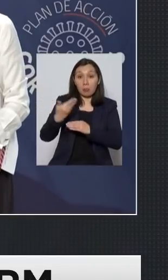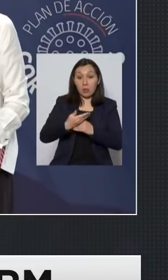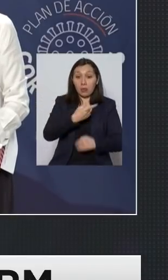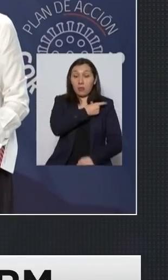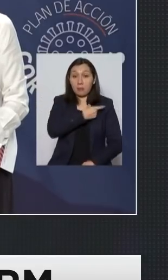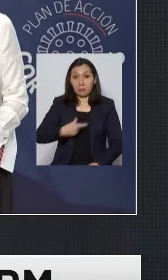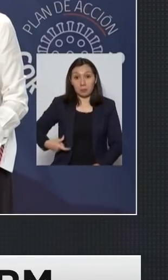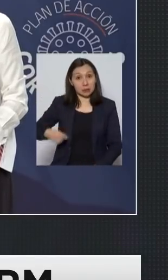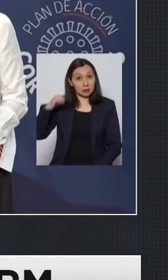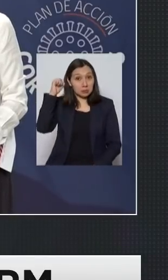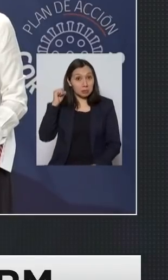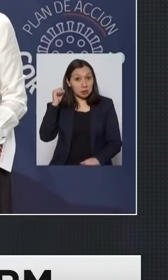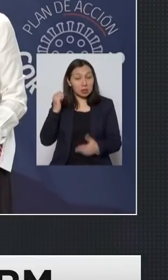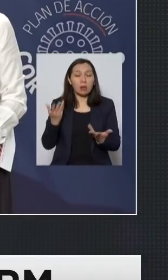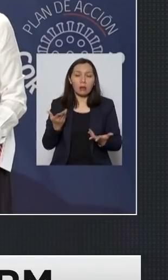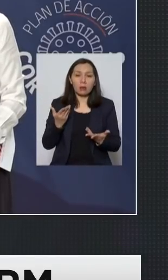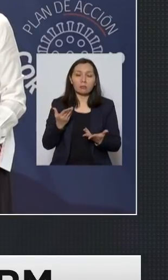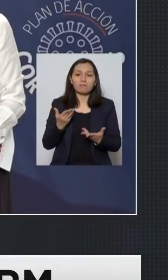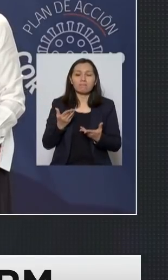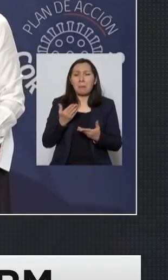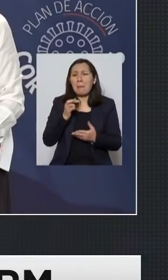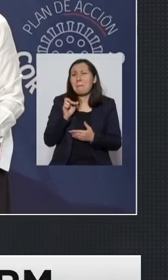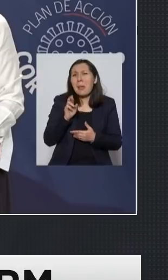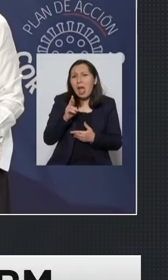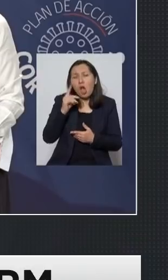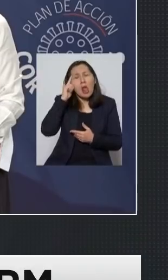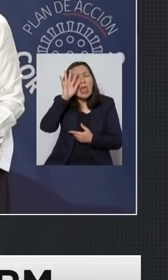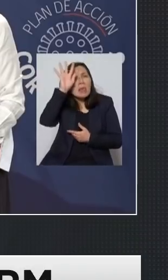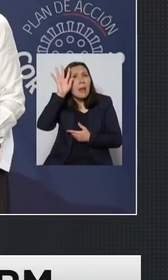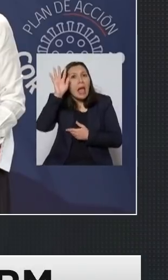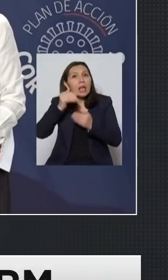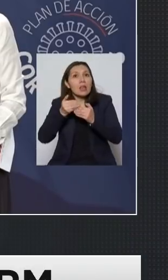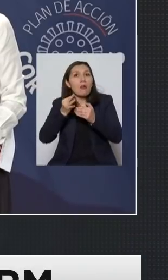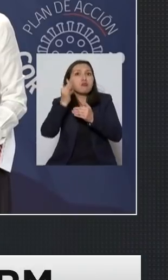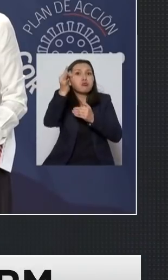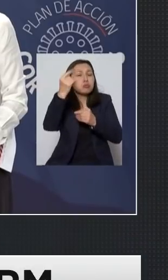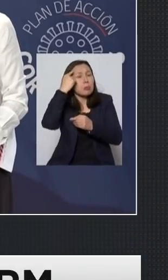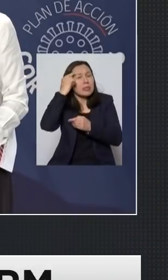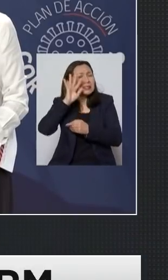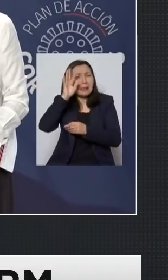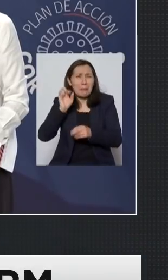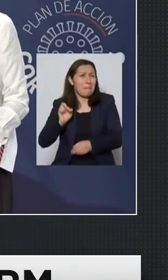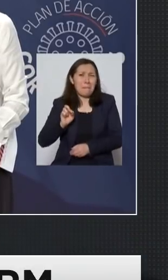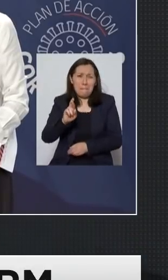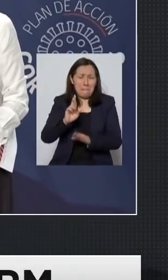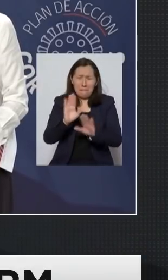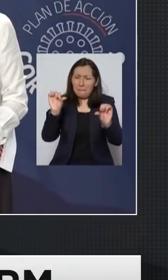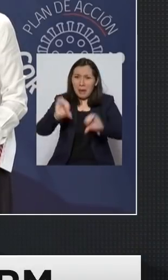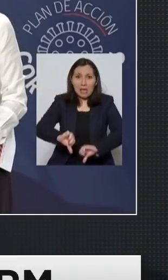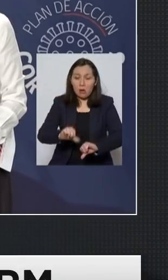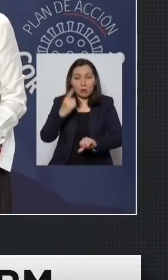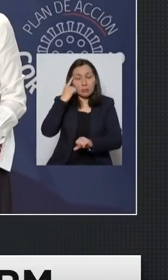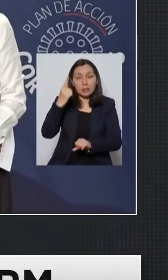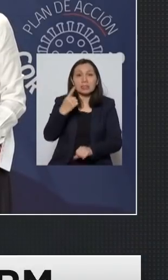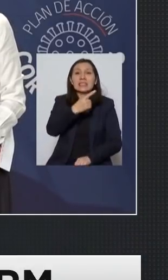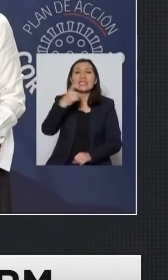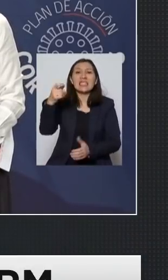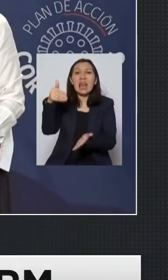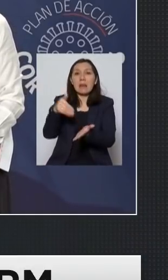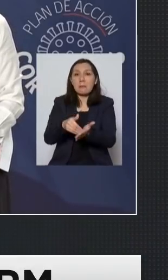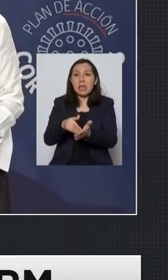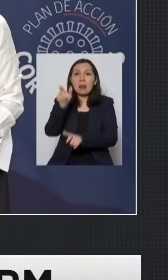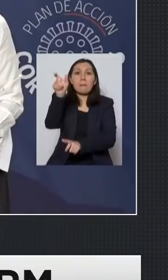y es que pongámonos en el peor escenario y quiero recordar el peor escenario es 100.000